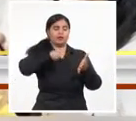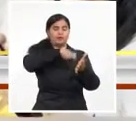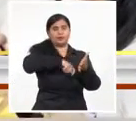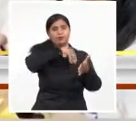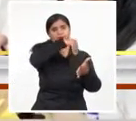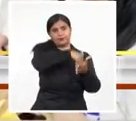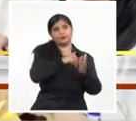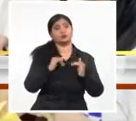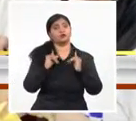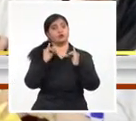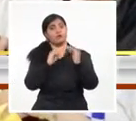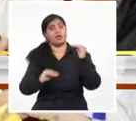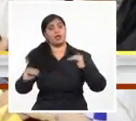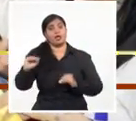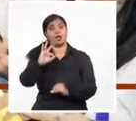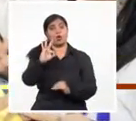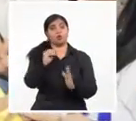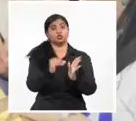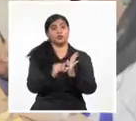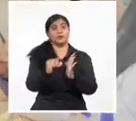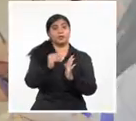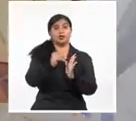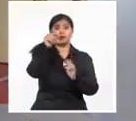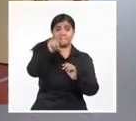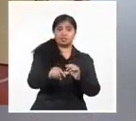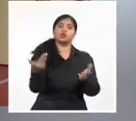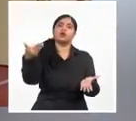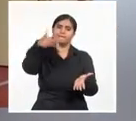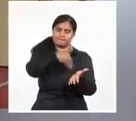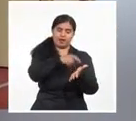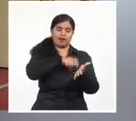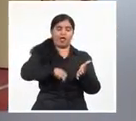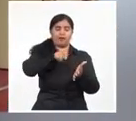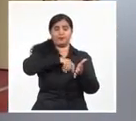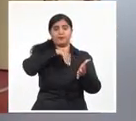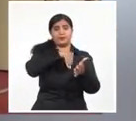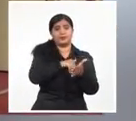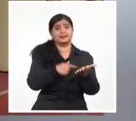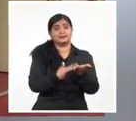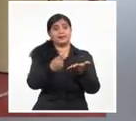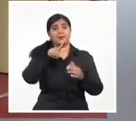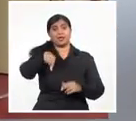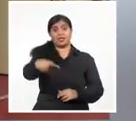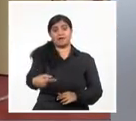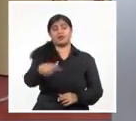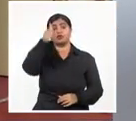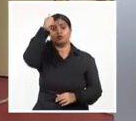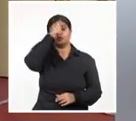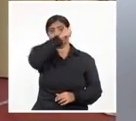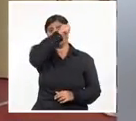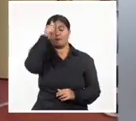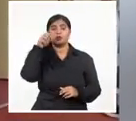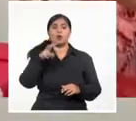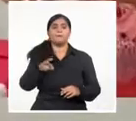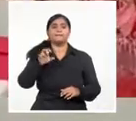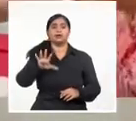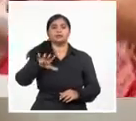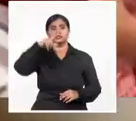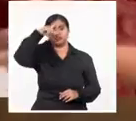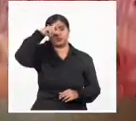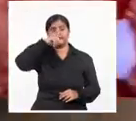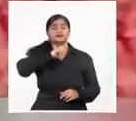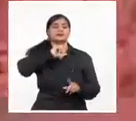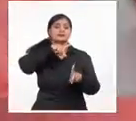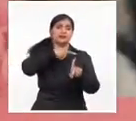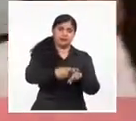Se estima que más de 8 millones de cubanos acudirán a las urnas el domingo 25 de septiembre. Ayer también se efectuó la votación en